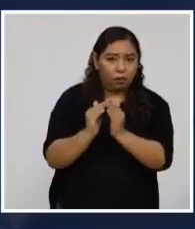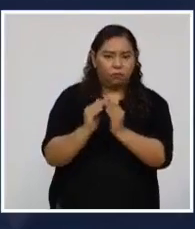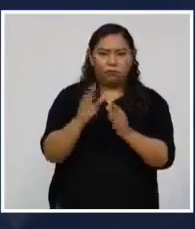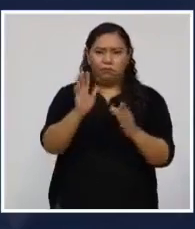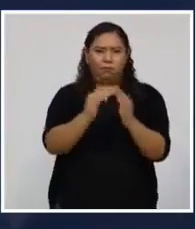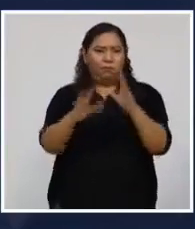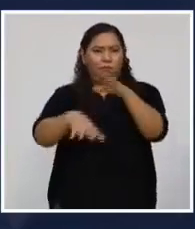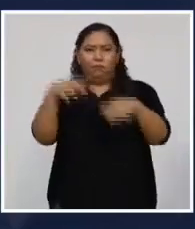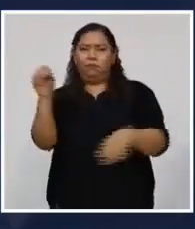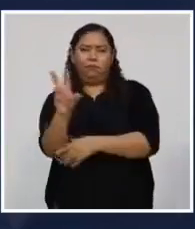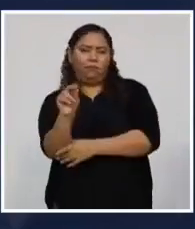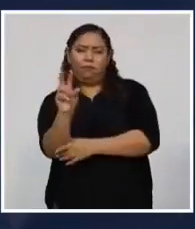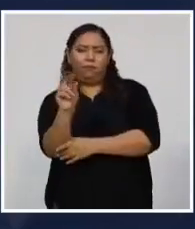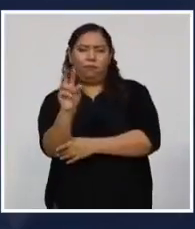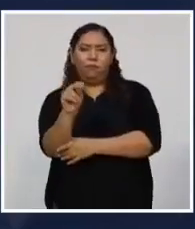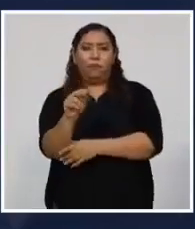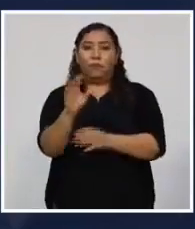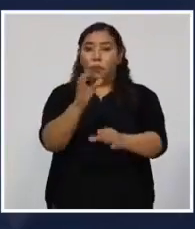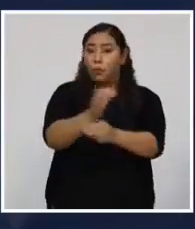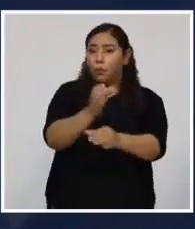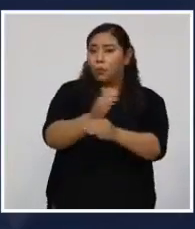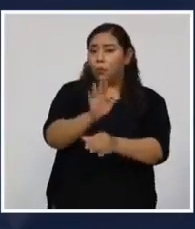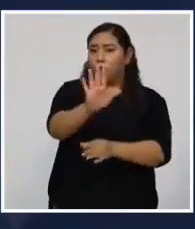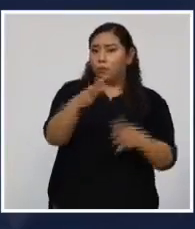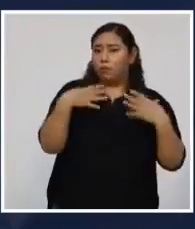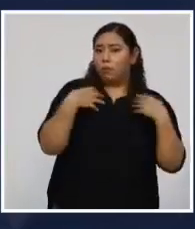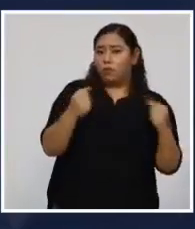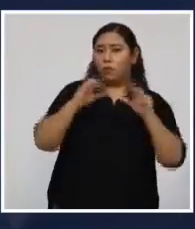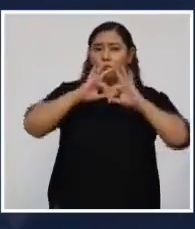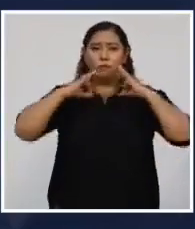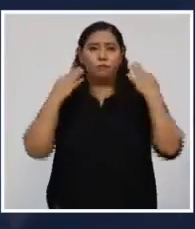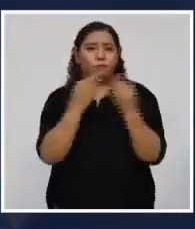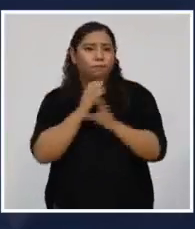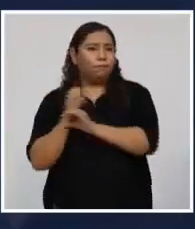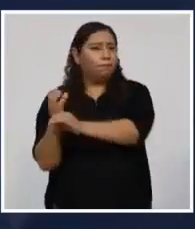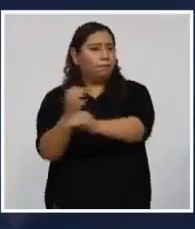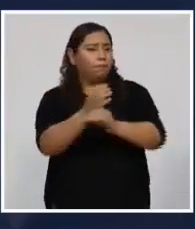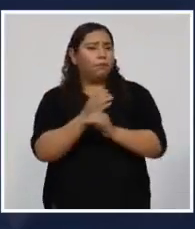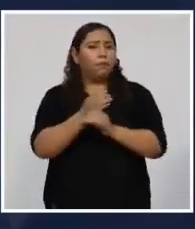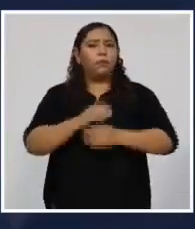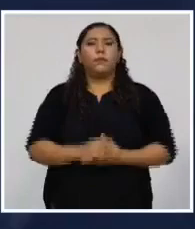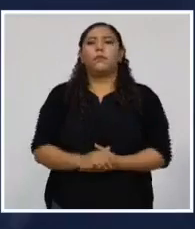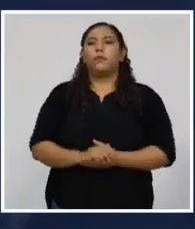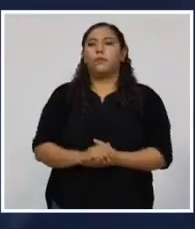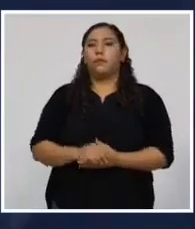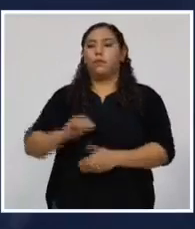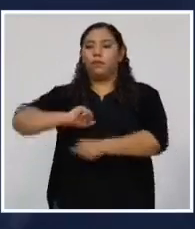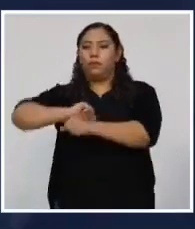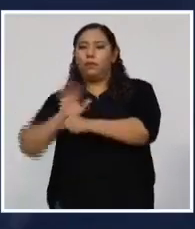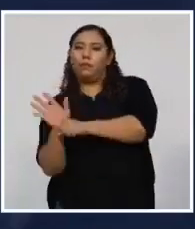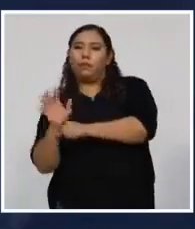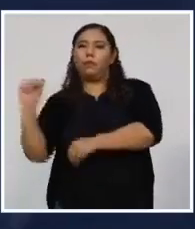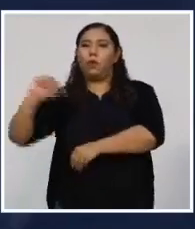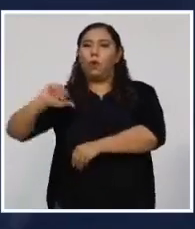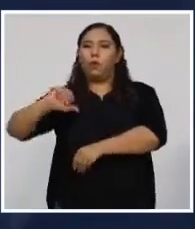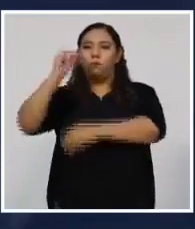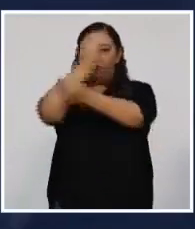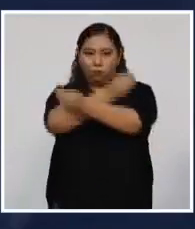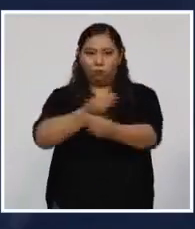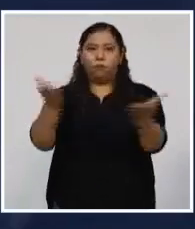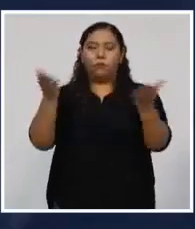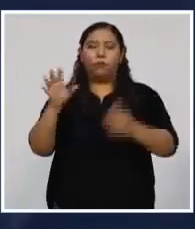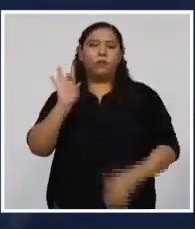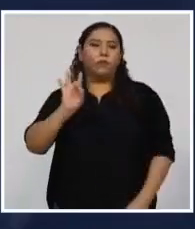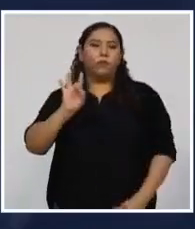su vivienda, no ponga en riesgo su salud ni la de su familia. Así está la situación de esta enfermedad en nuestro país, hoy,